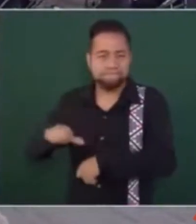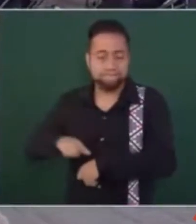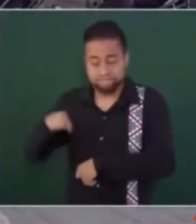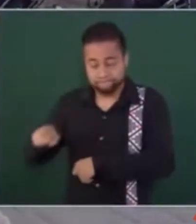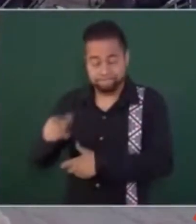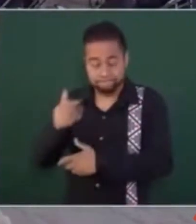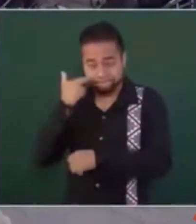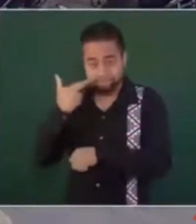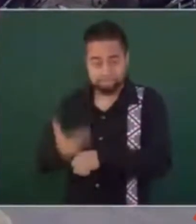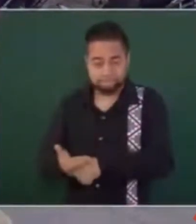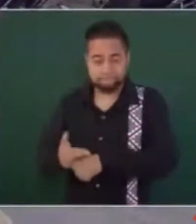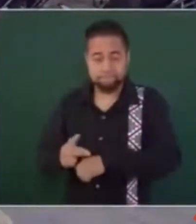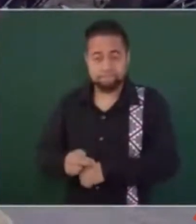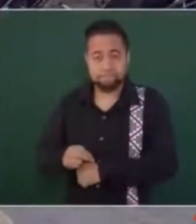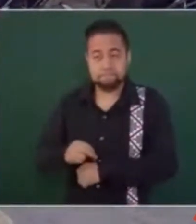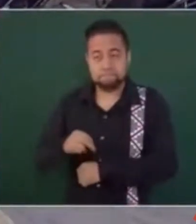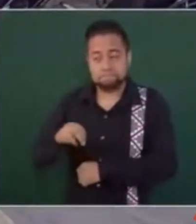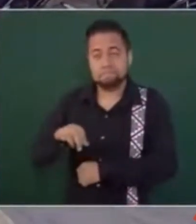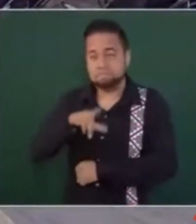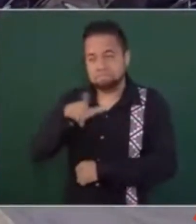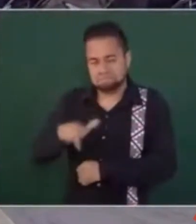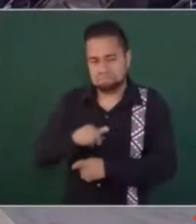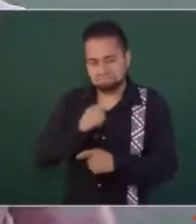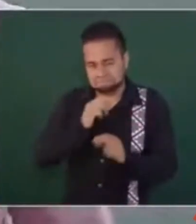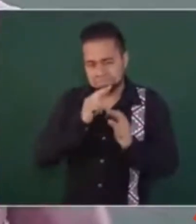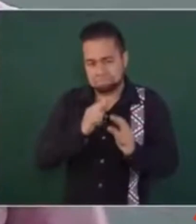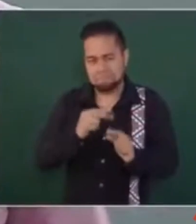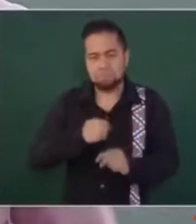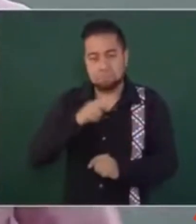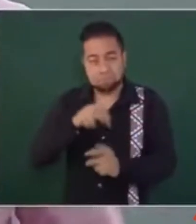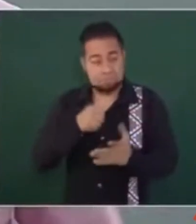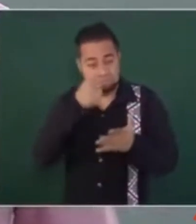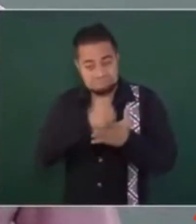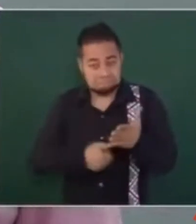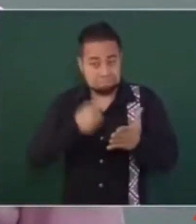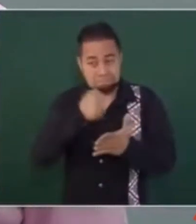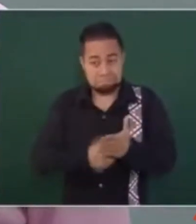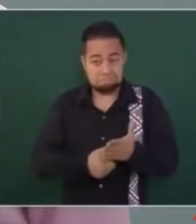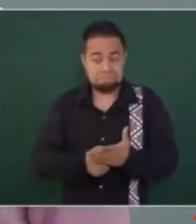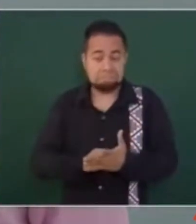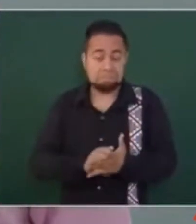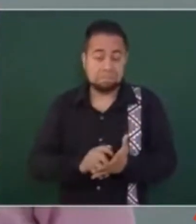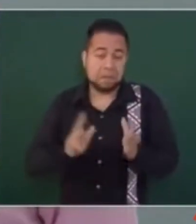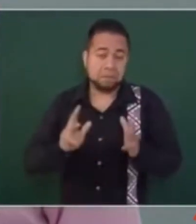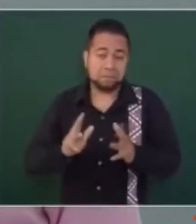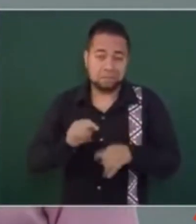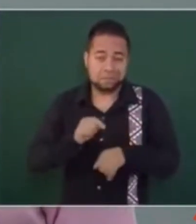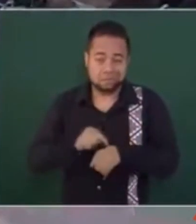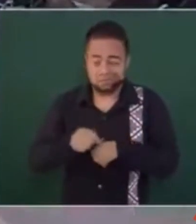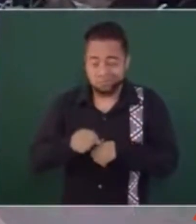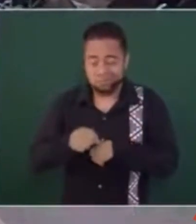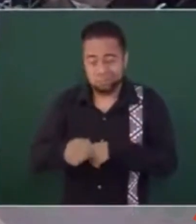Ya te vamos a tener respuesta. Pero sí estamos insistiendo. A ver si nos alcanza el tiempo.